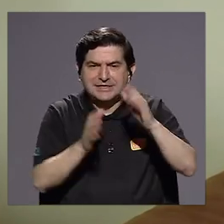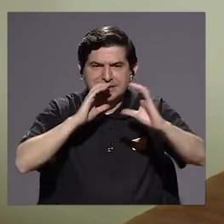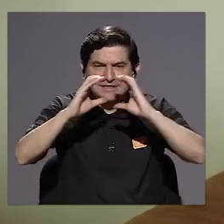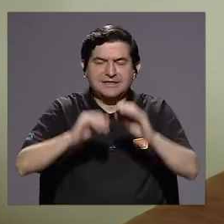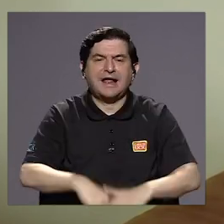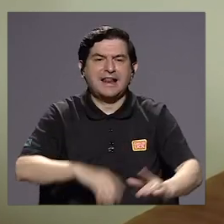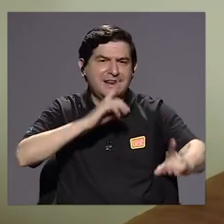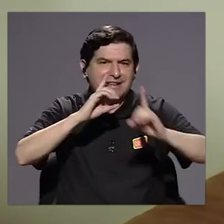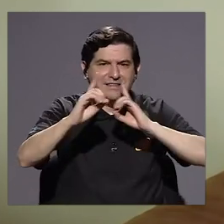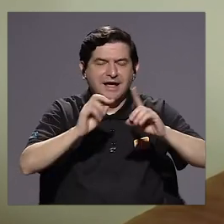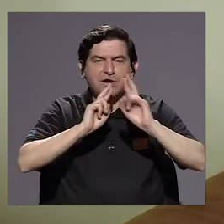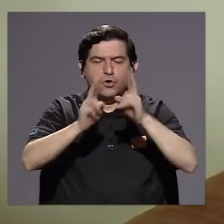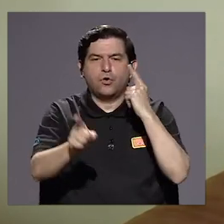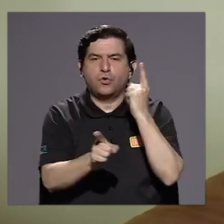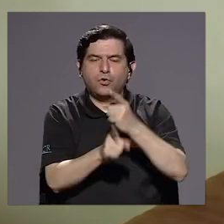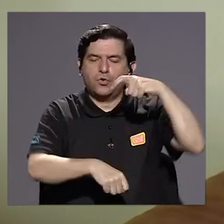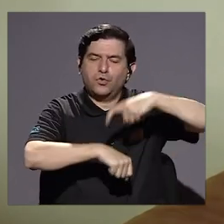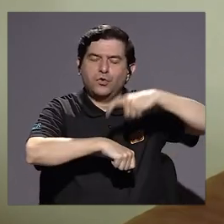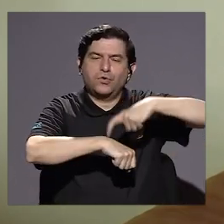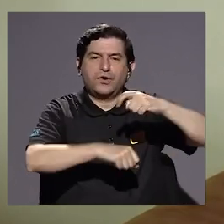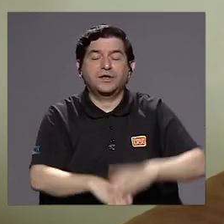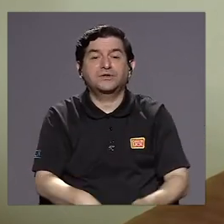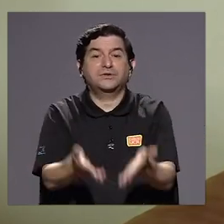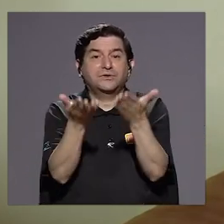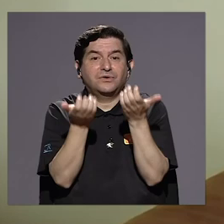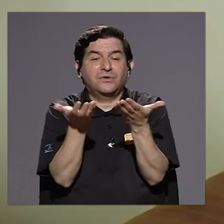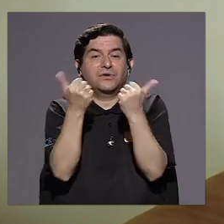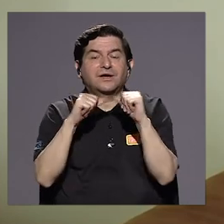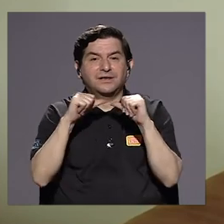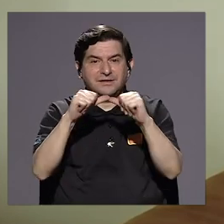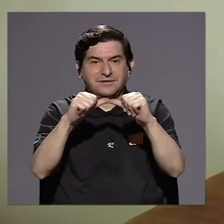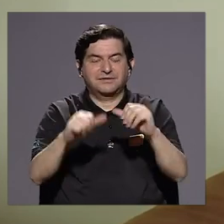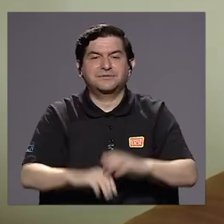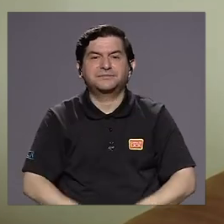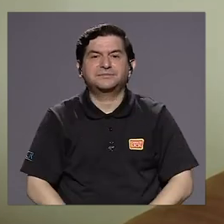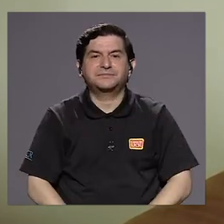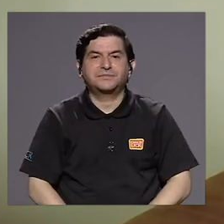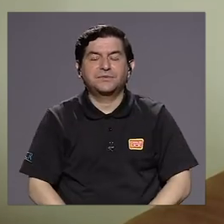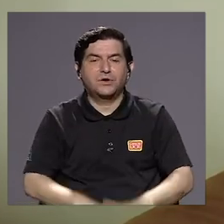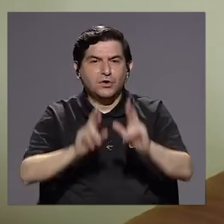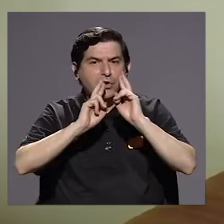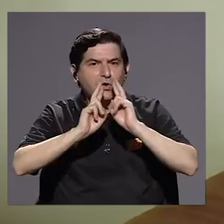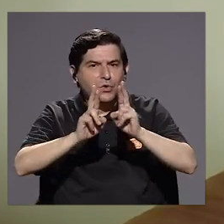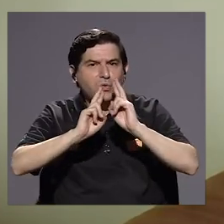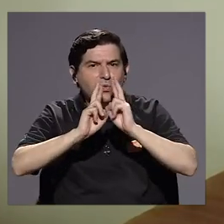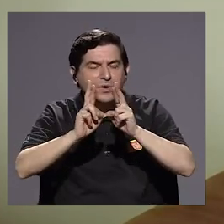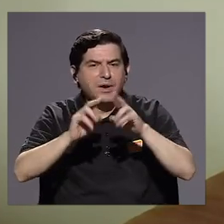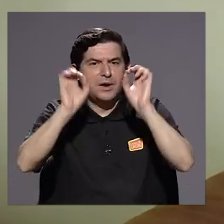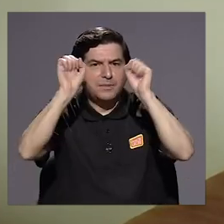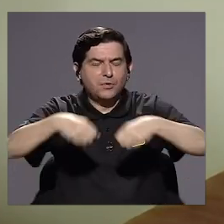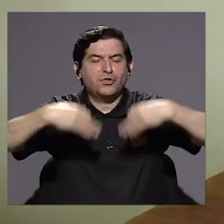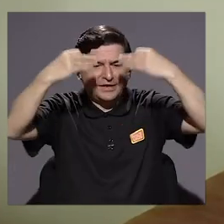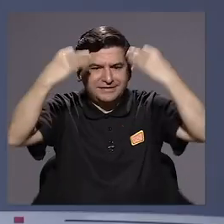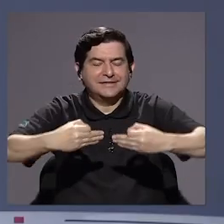diálogo y la respuesta porque no la respuesta que queremos oír, es diferente, sino una respuesta para poder tomar decisiones. Doña